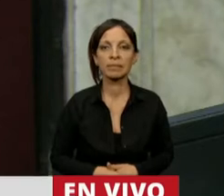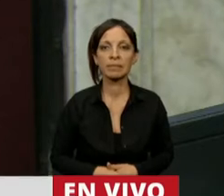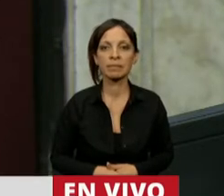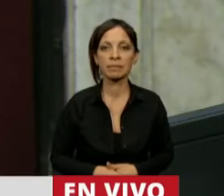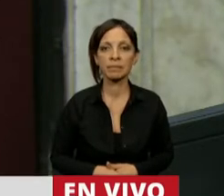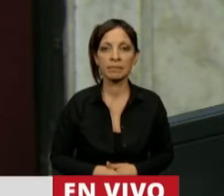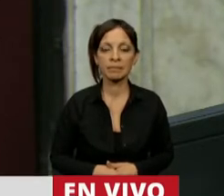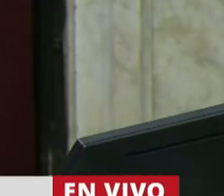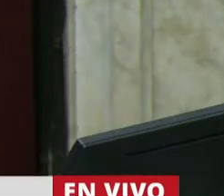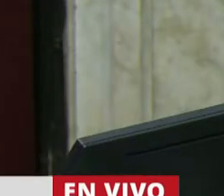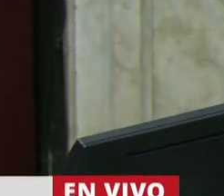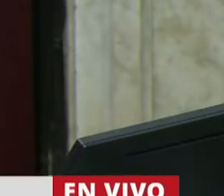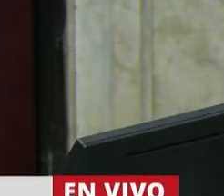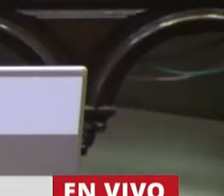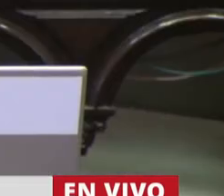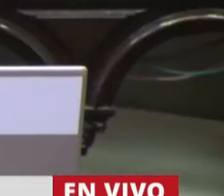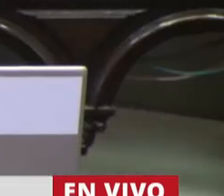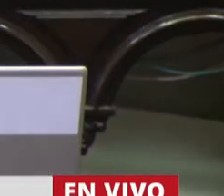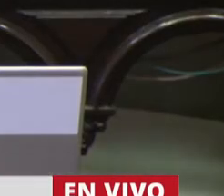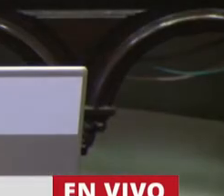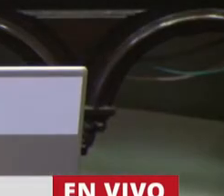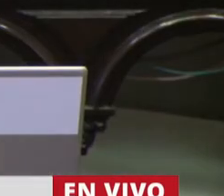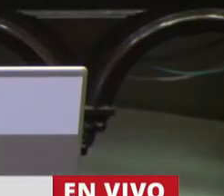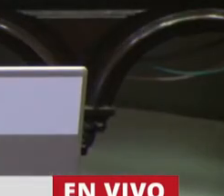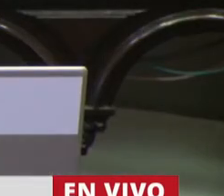Presidente, diputado Iglesias, no sea violento.